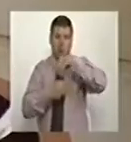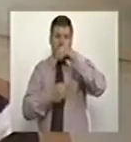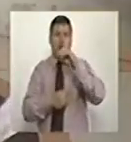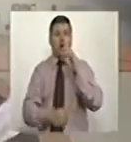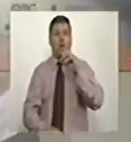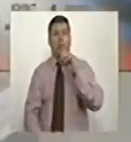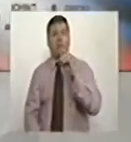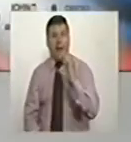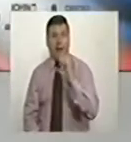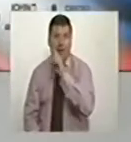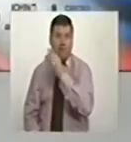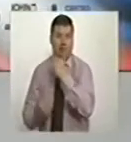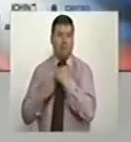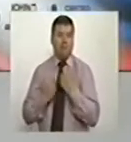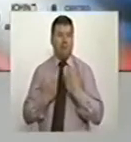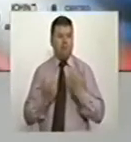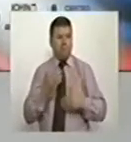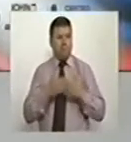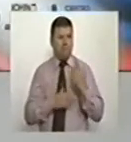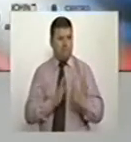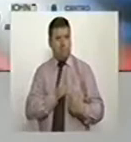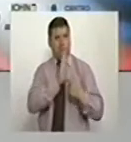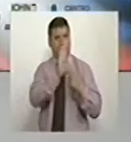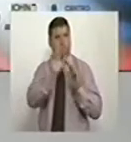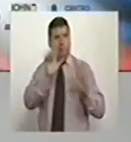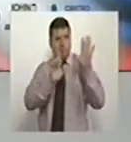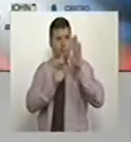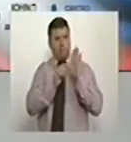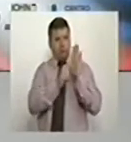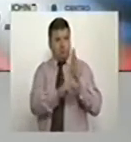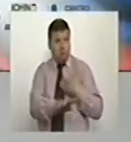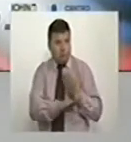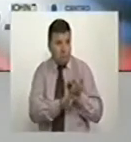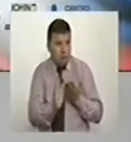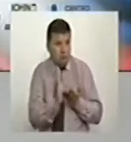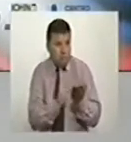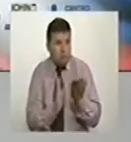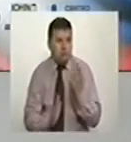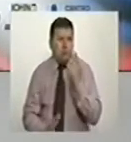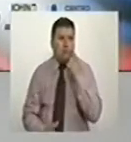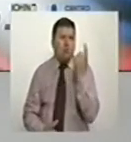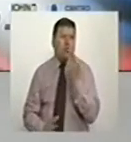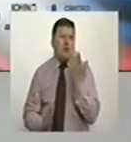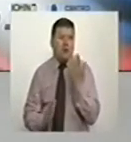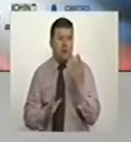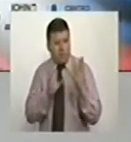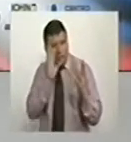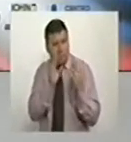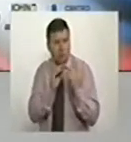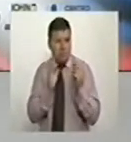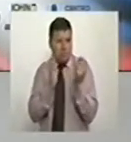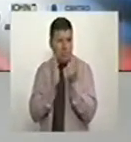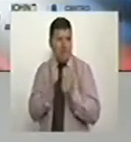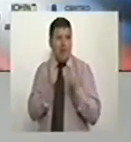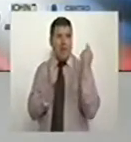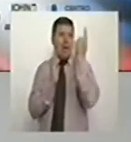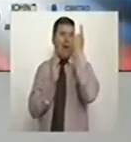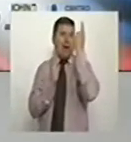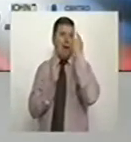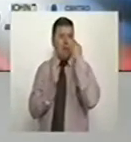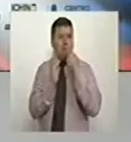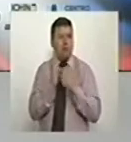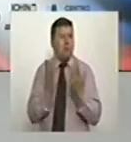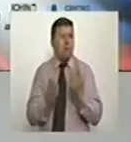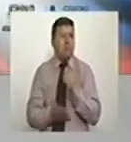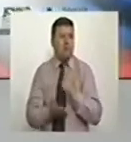OCDE. Quiero iniciar esta presentación, esta ponencia, ilustrándonos un poco sobre aspectos generales y